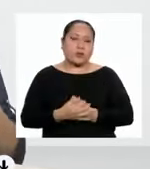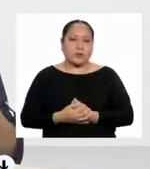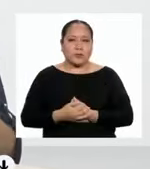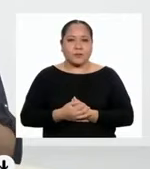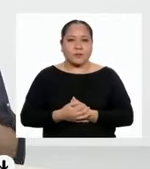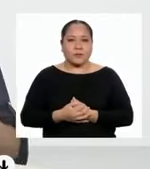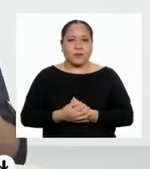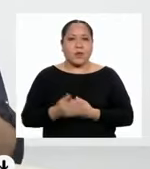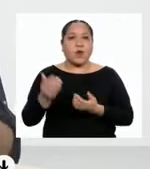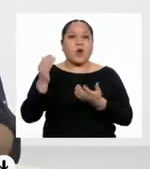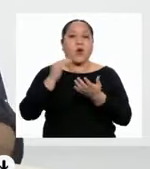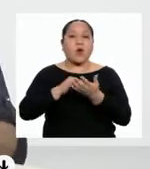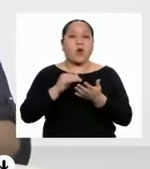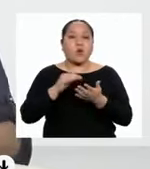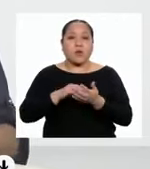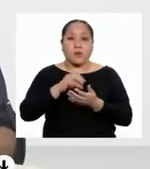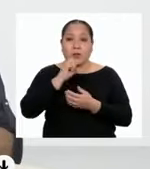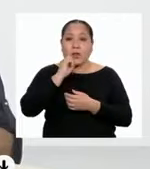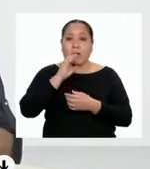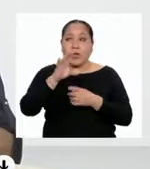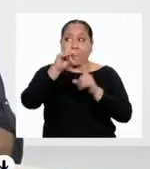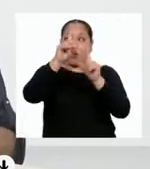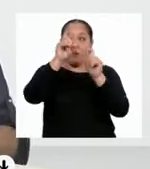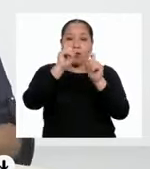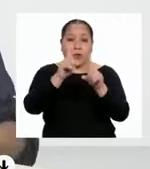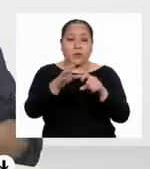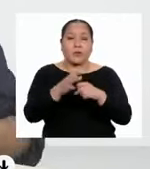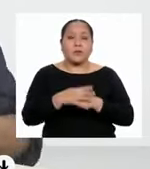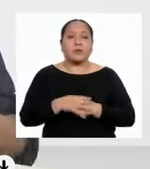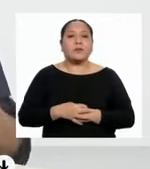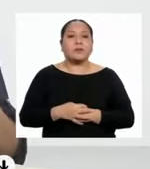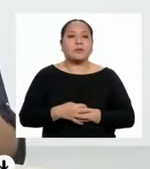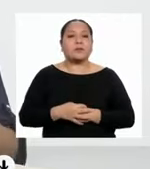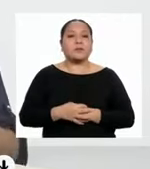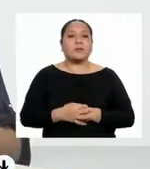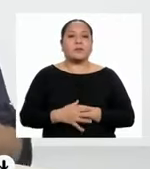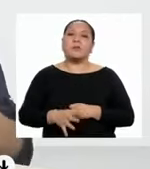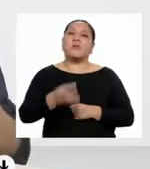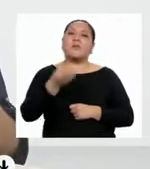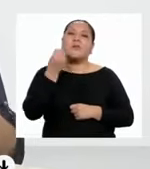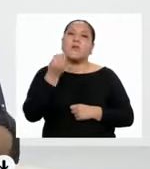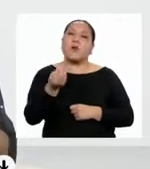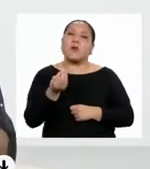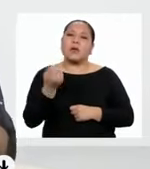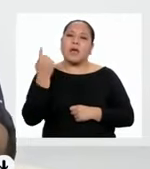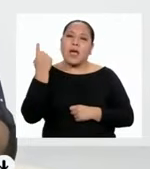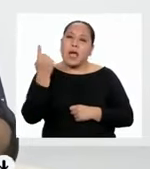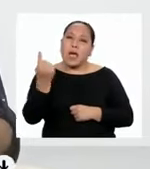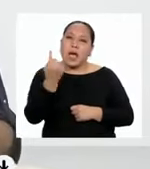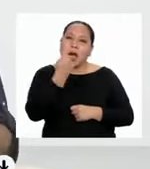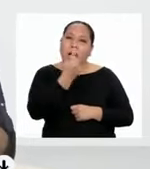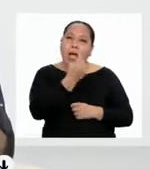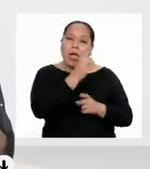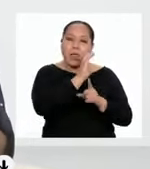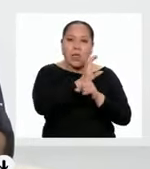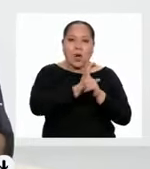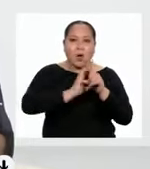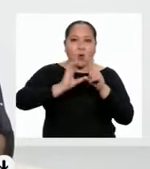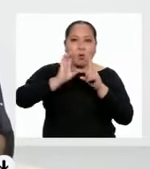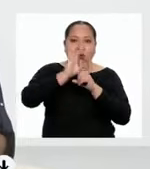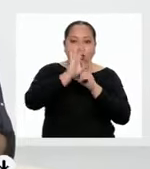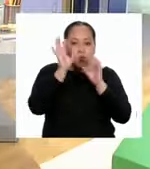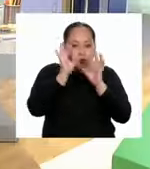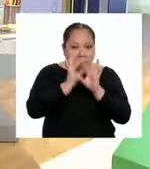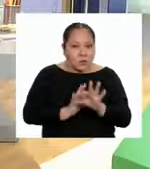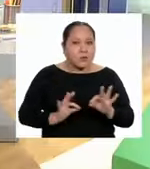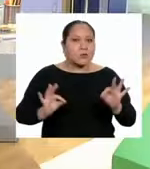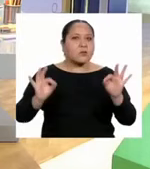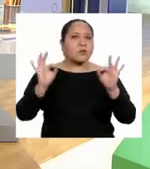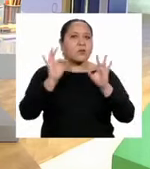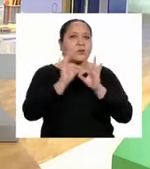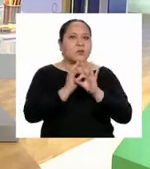Vuelvo entonces a la pregunta, ¿por qué cada cultura es importante? ¡Vamos ahí en